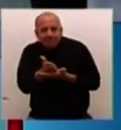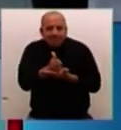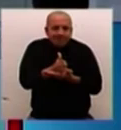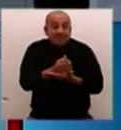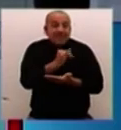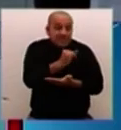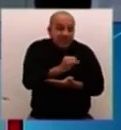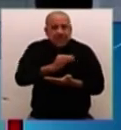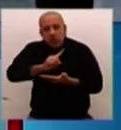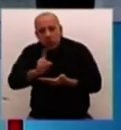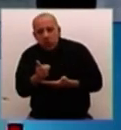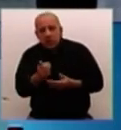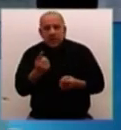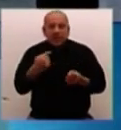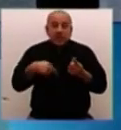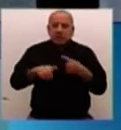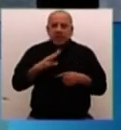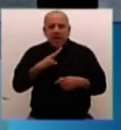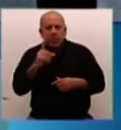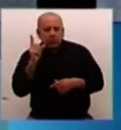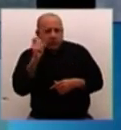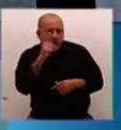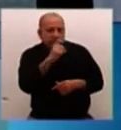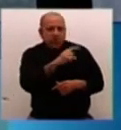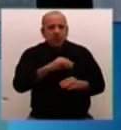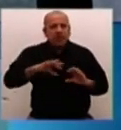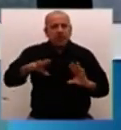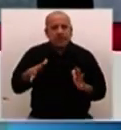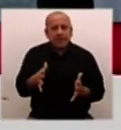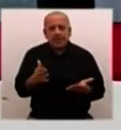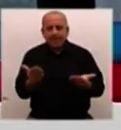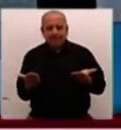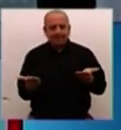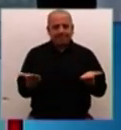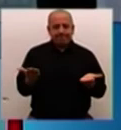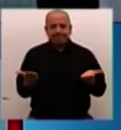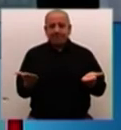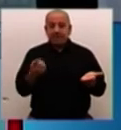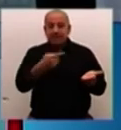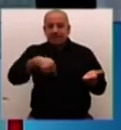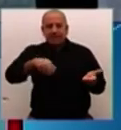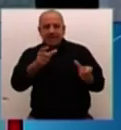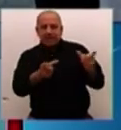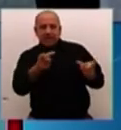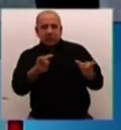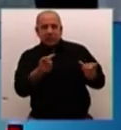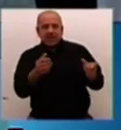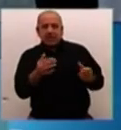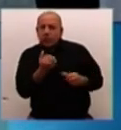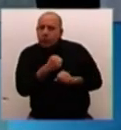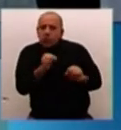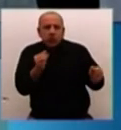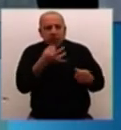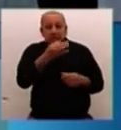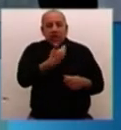lo cual demuestra una gran dificultad del gobierno de haber persuadido a la opinión pública de que apoyara la paz. De que